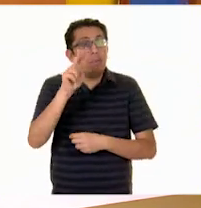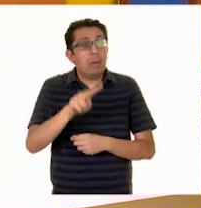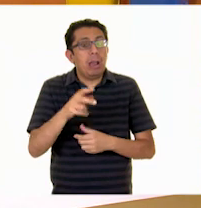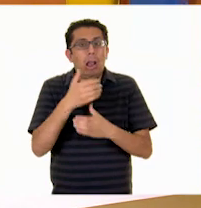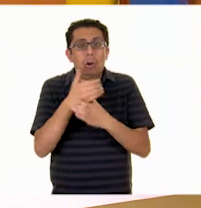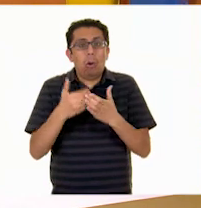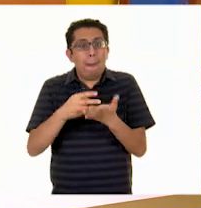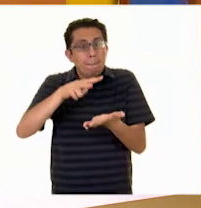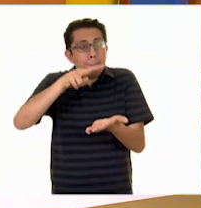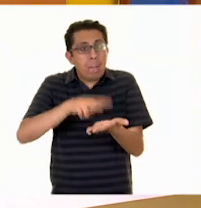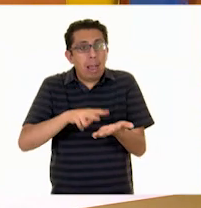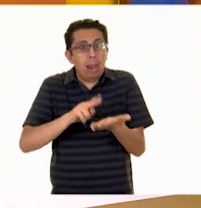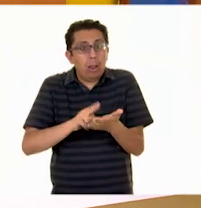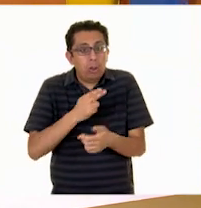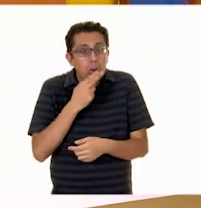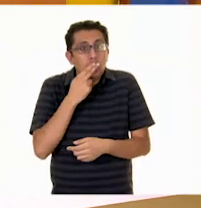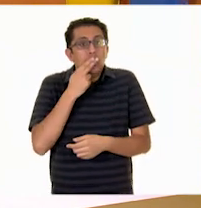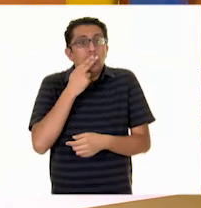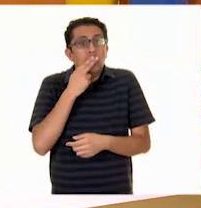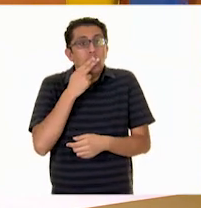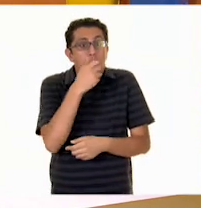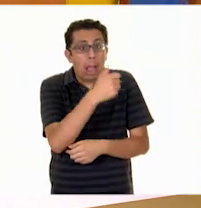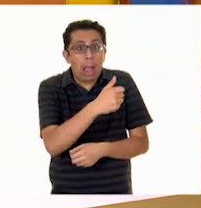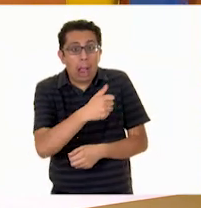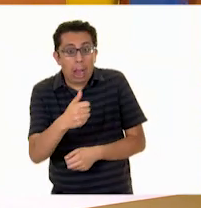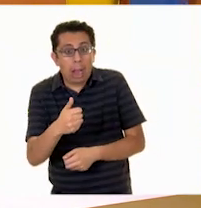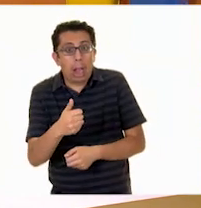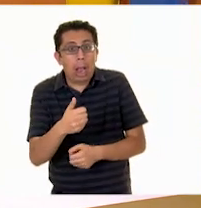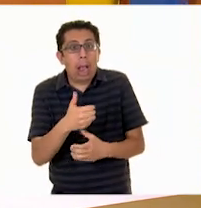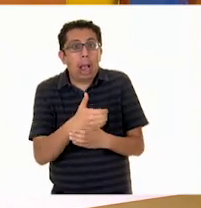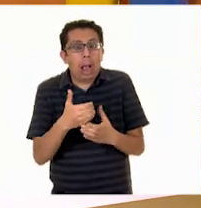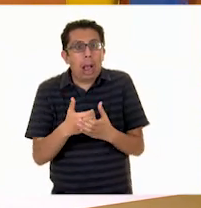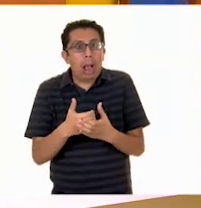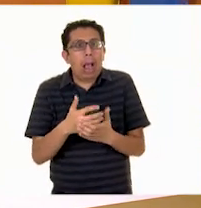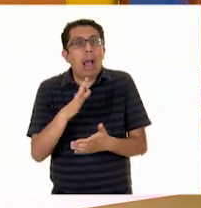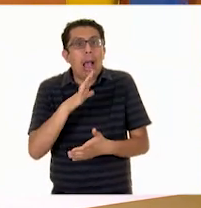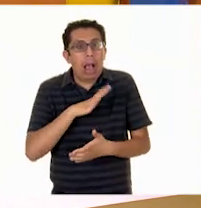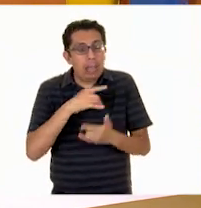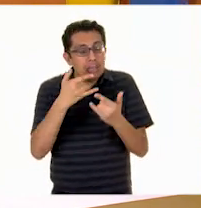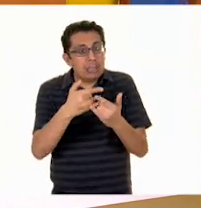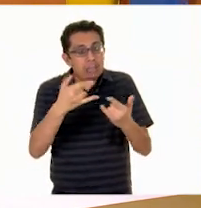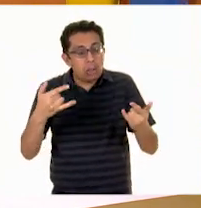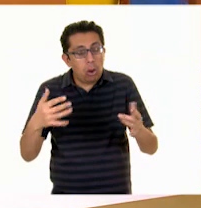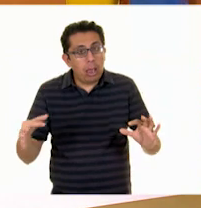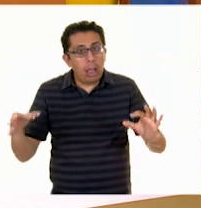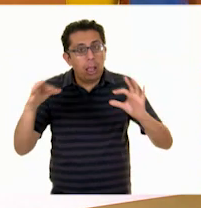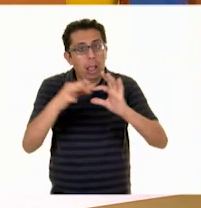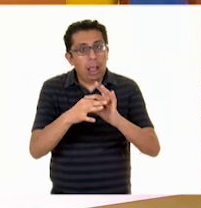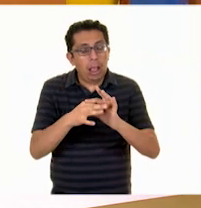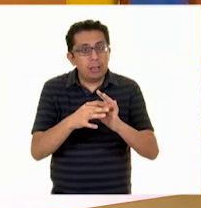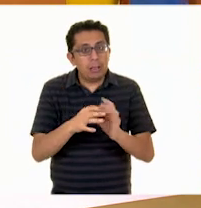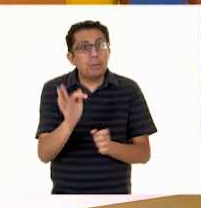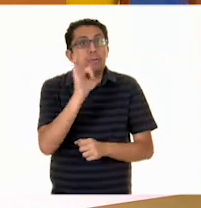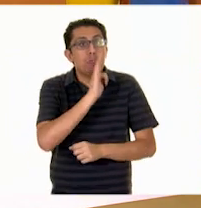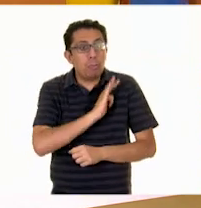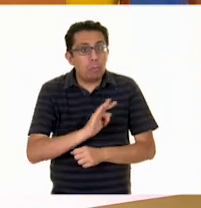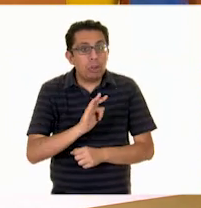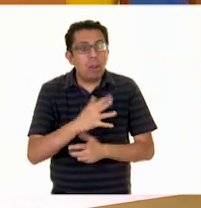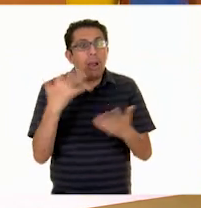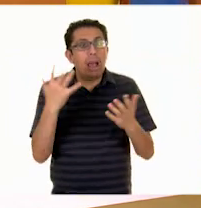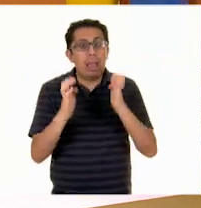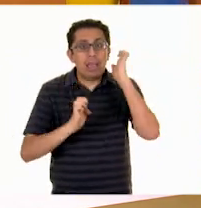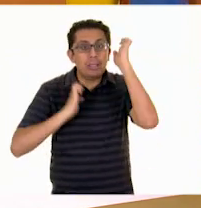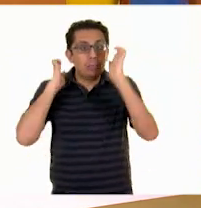a los objetos. Porque cada objeto nos puede contar una historia. Y con ellos podemos montar nuestras